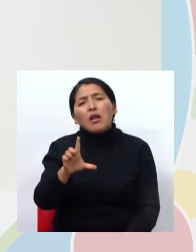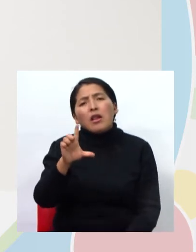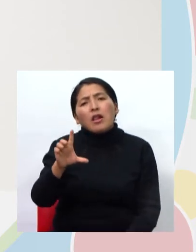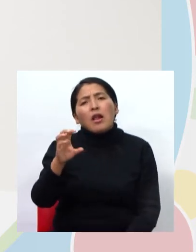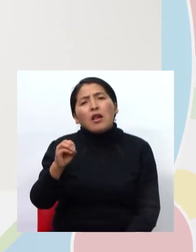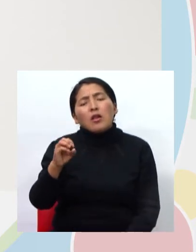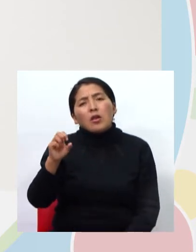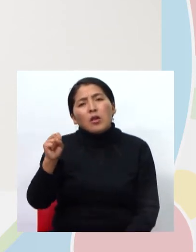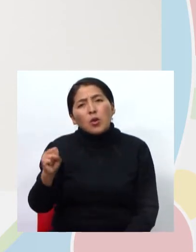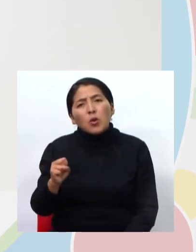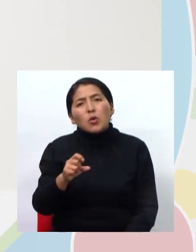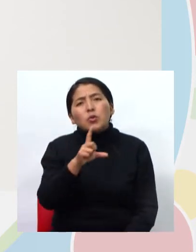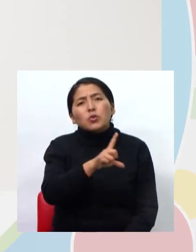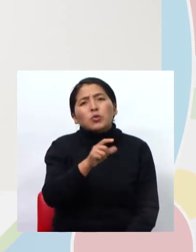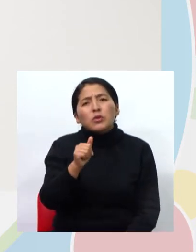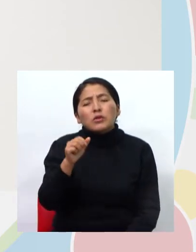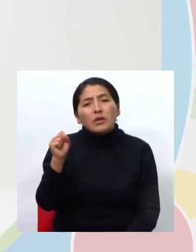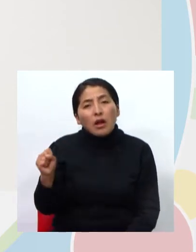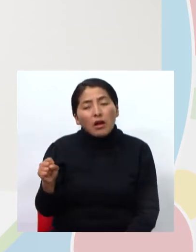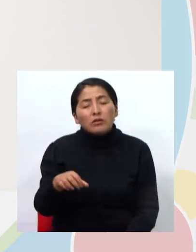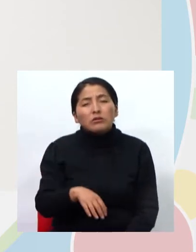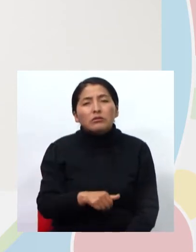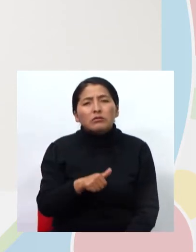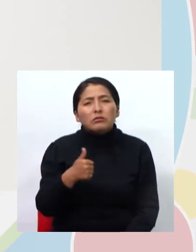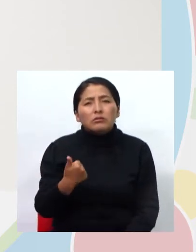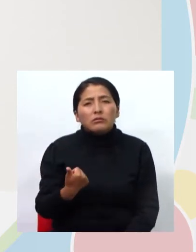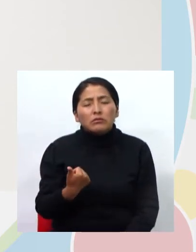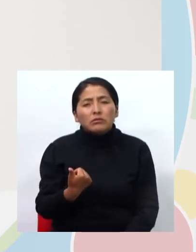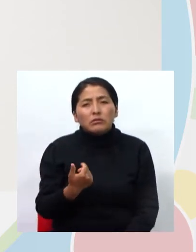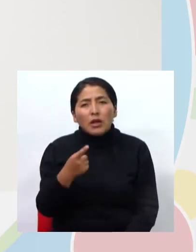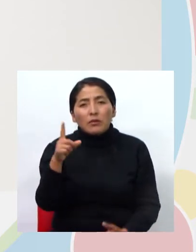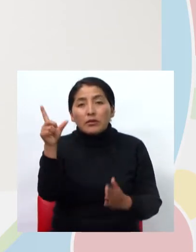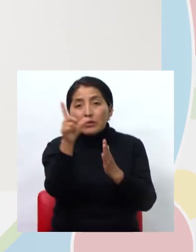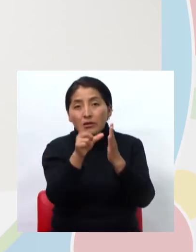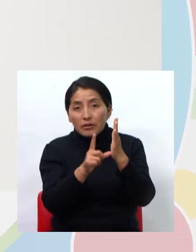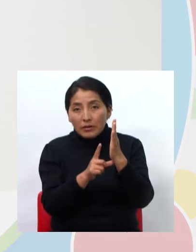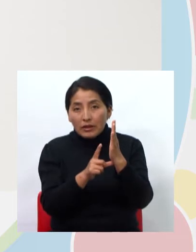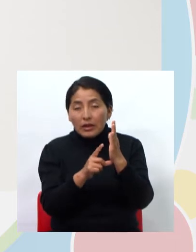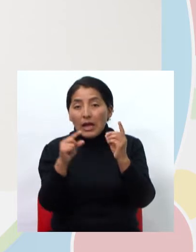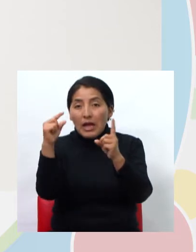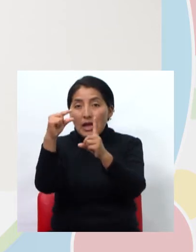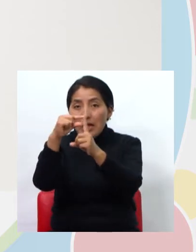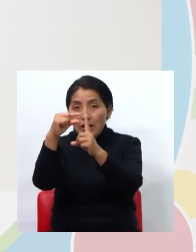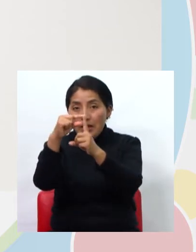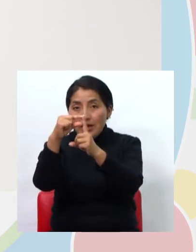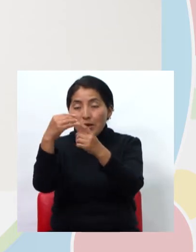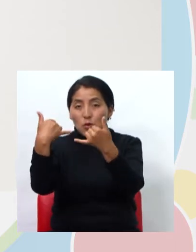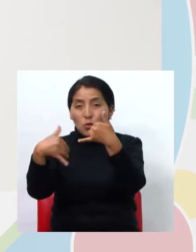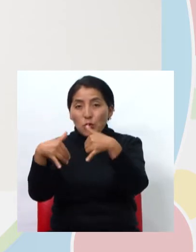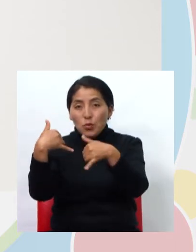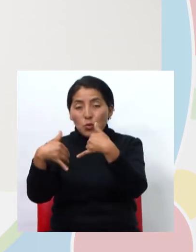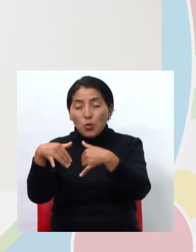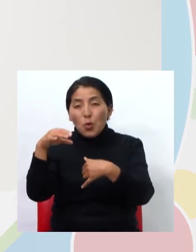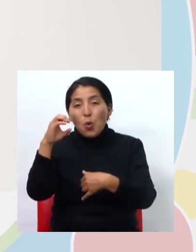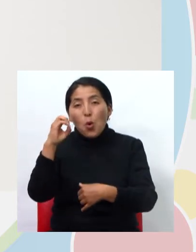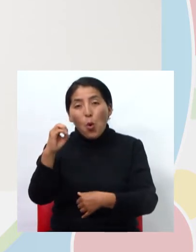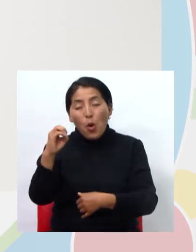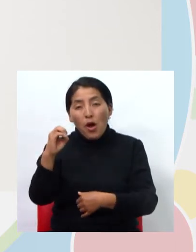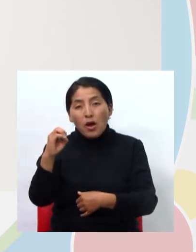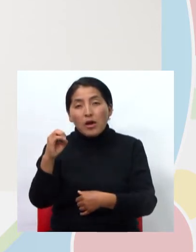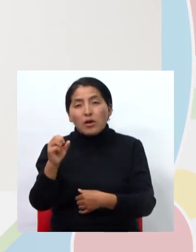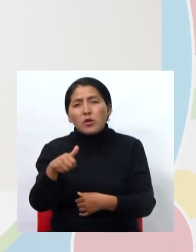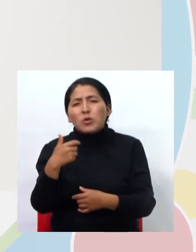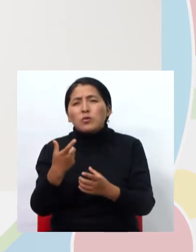las, en estas, en esta lista. Tenemos la palabra juego, la palabra